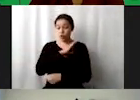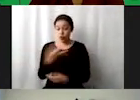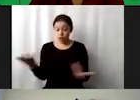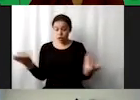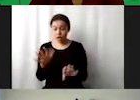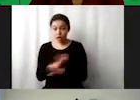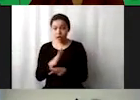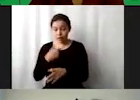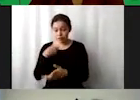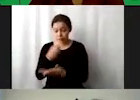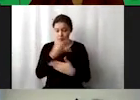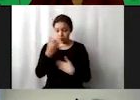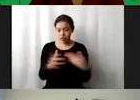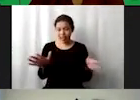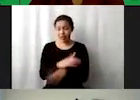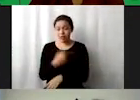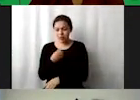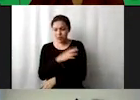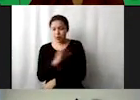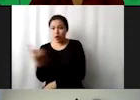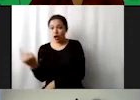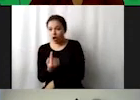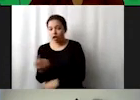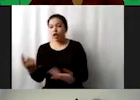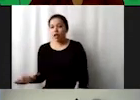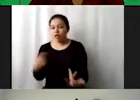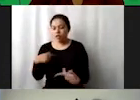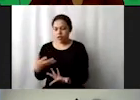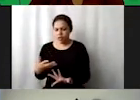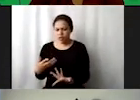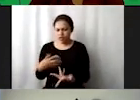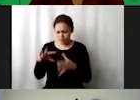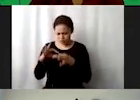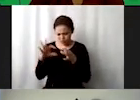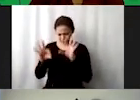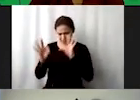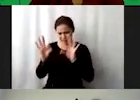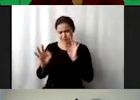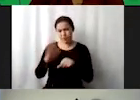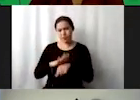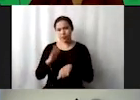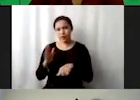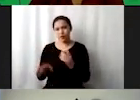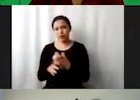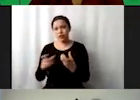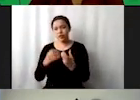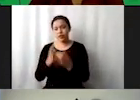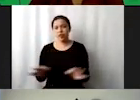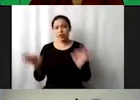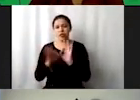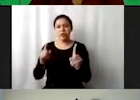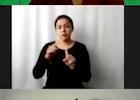propios proyectos al respecto qué o sea qué me dice y es importante que todos estemos trabajando sobre esta misma